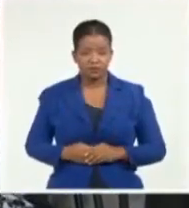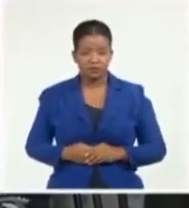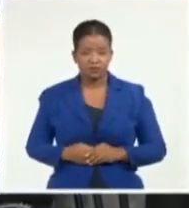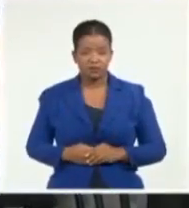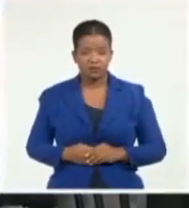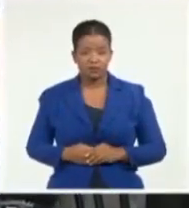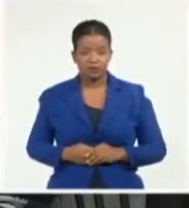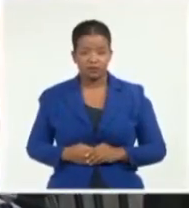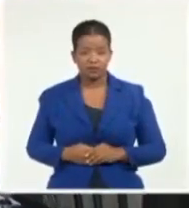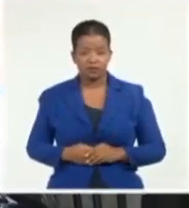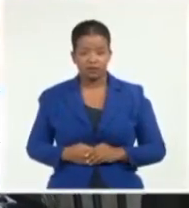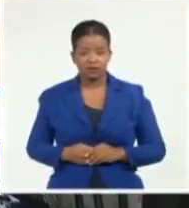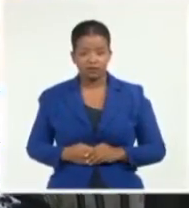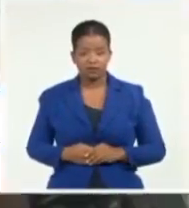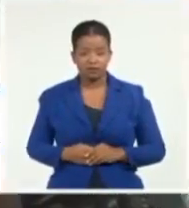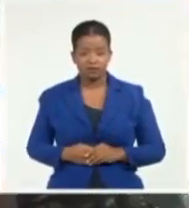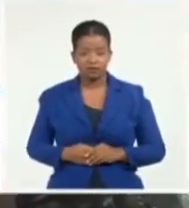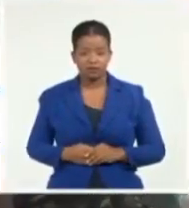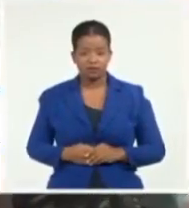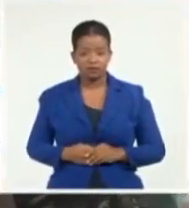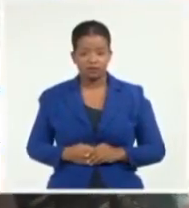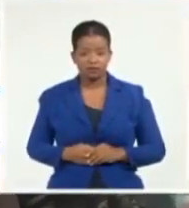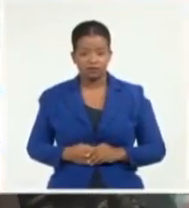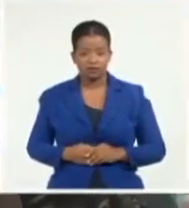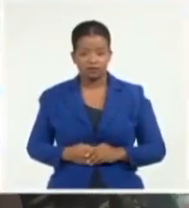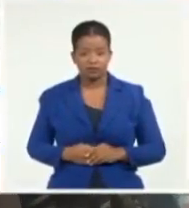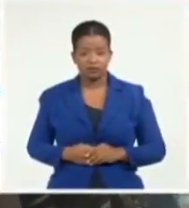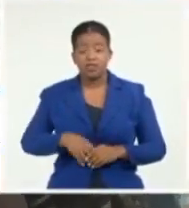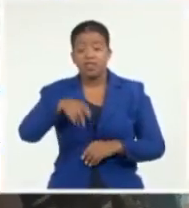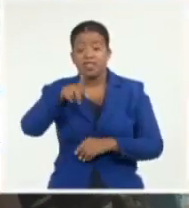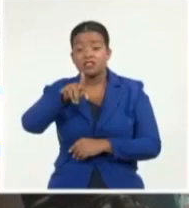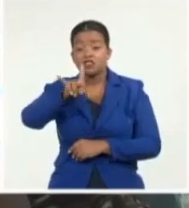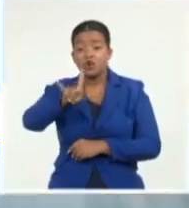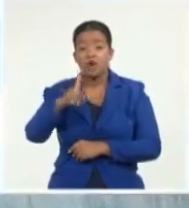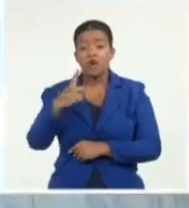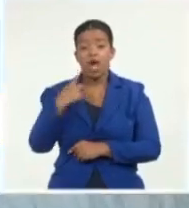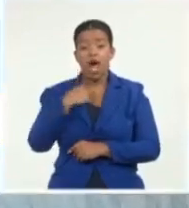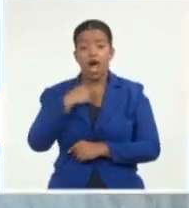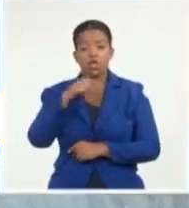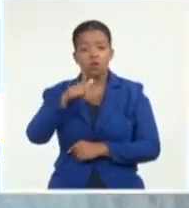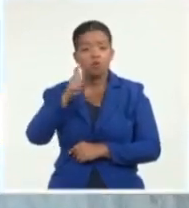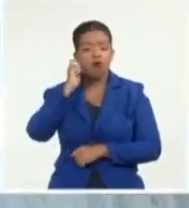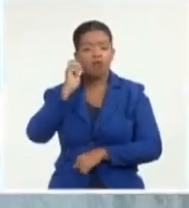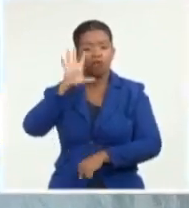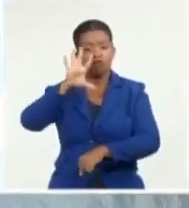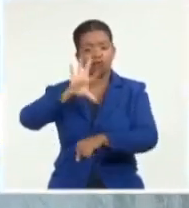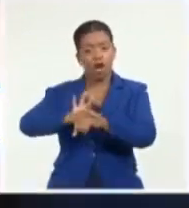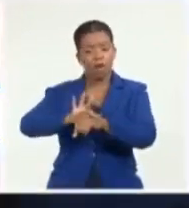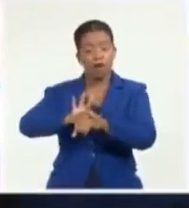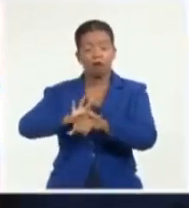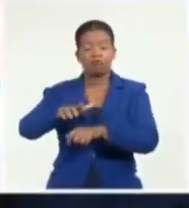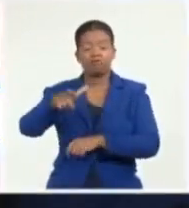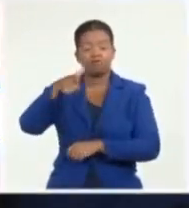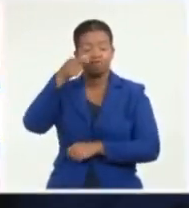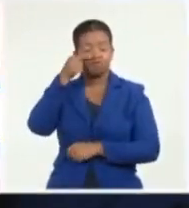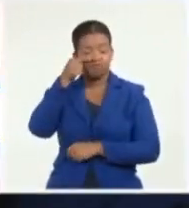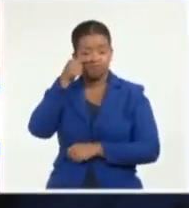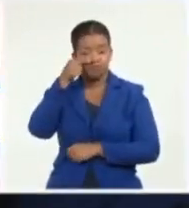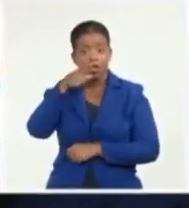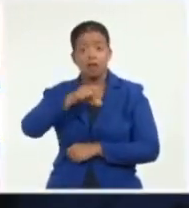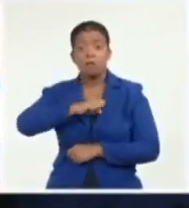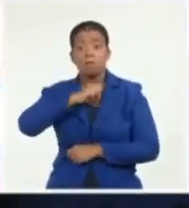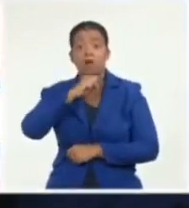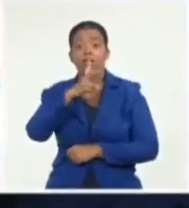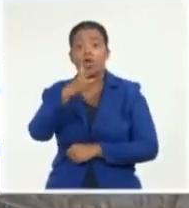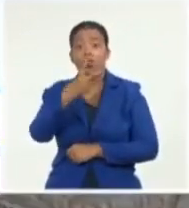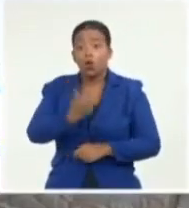A sus 19 años, Maylet quedó ciega por una uveitis bilateral. Ya era madre de dos hijos y le tocó